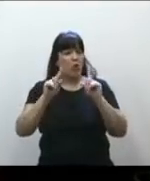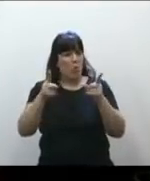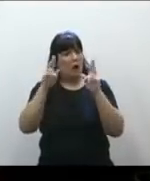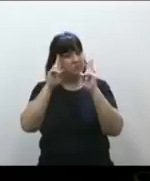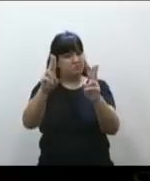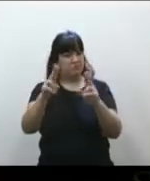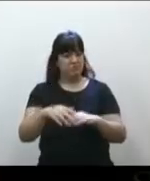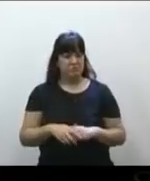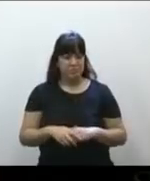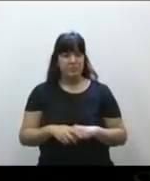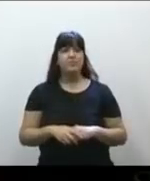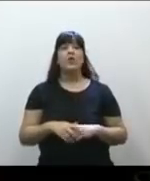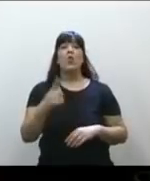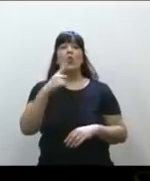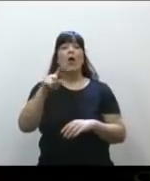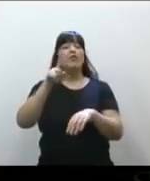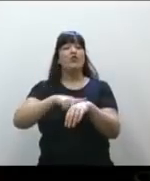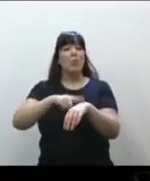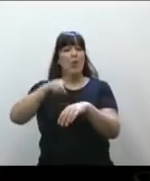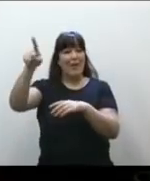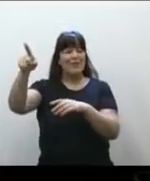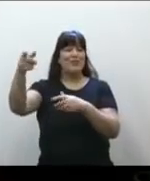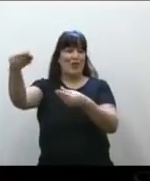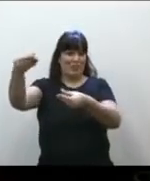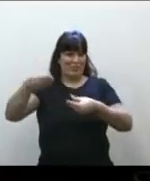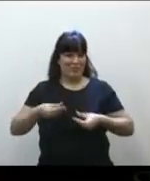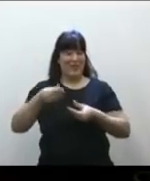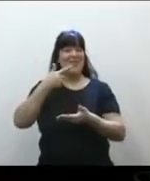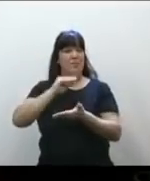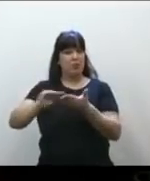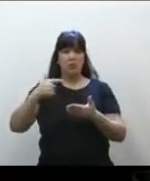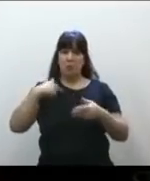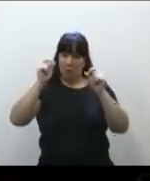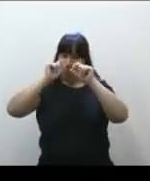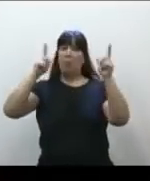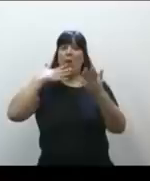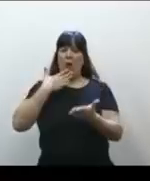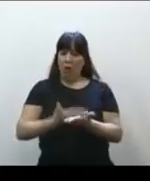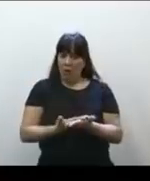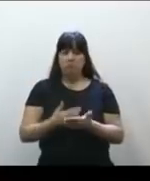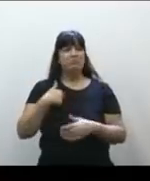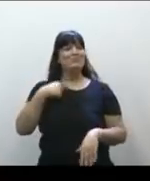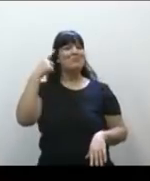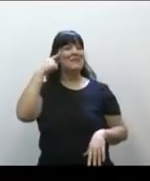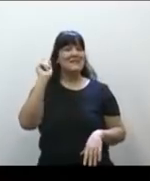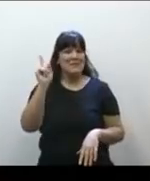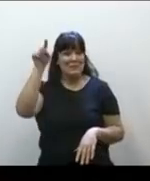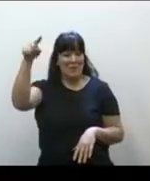Cuando estos salen diputados, yo me sorprendí. Creo que muchos de nosotros pensábamos que ese día